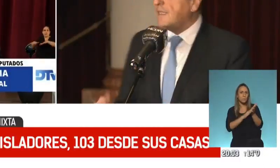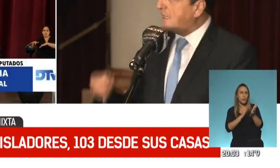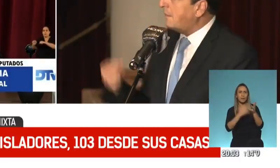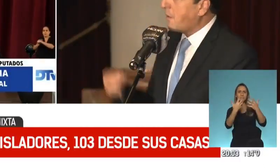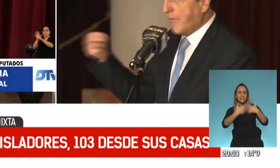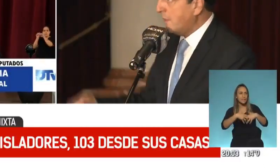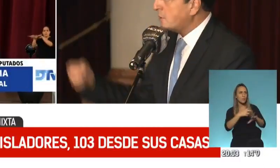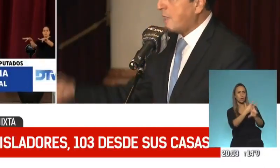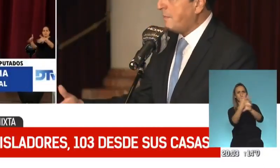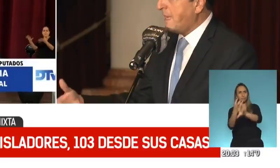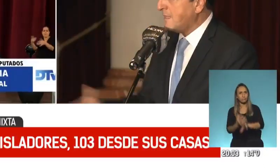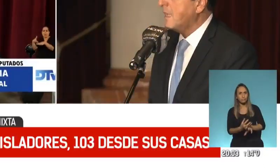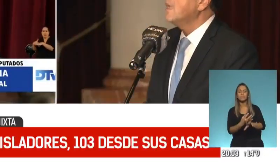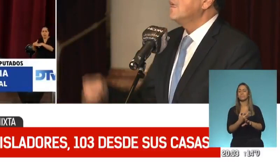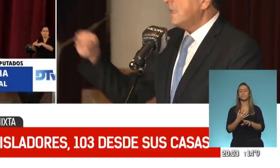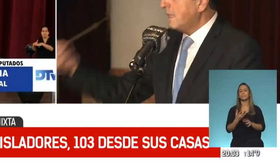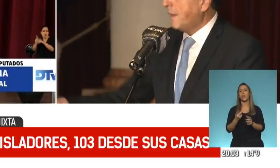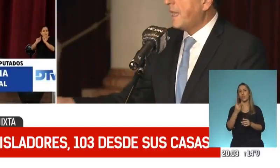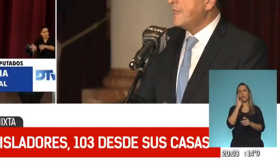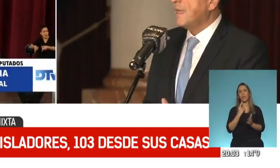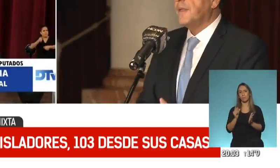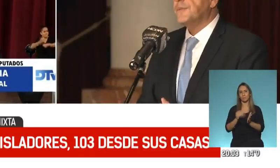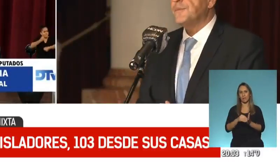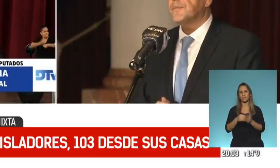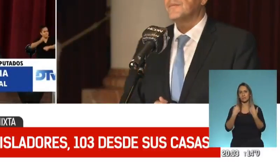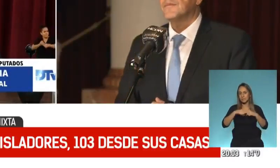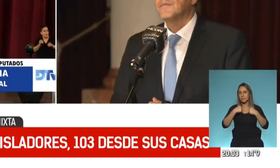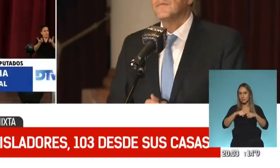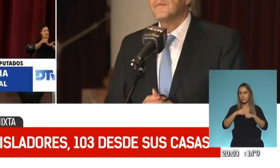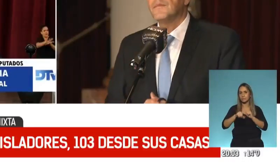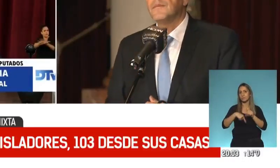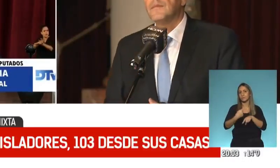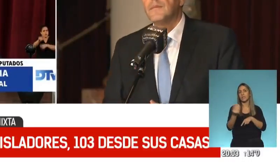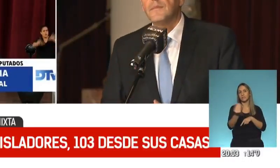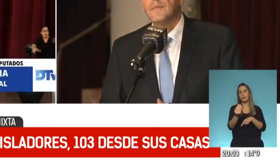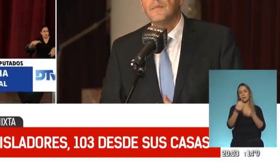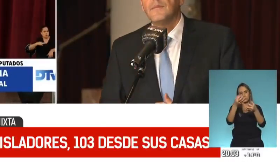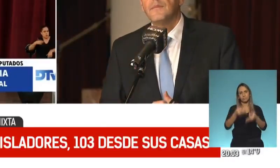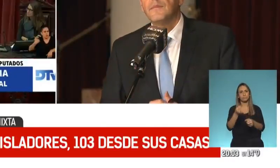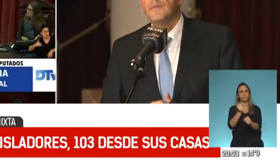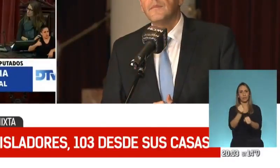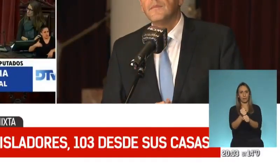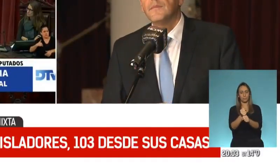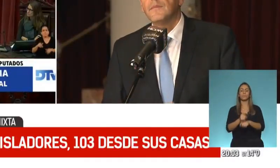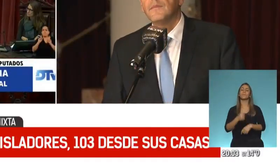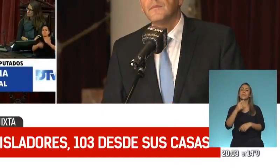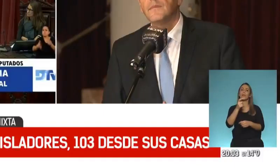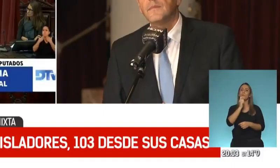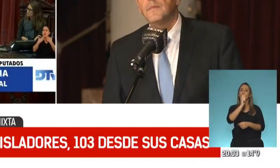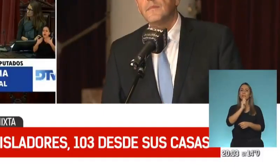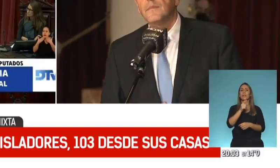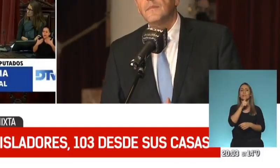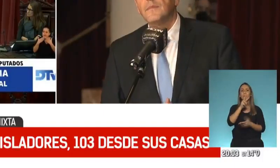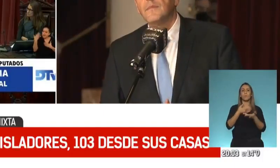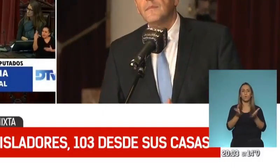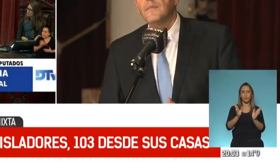estresar el sistema 48 horas más y trabajar el sábado. El diputado Sergio Massa, Gastón Surás, del noticiero de la TV Pública, para